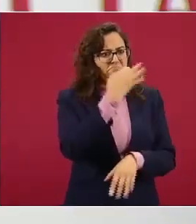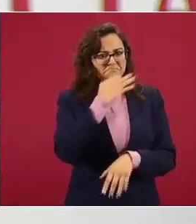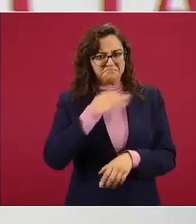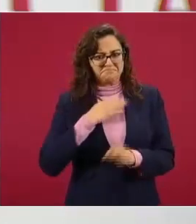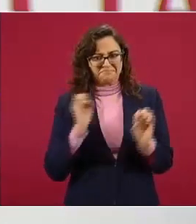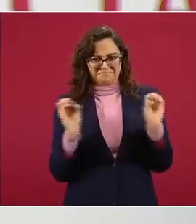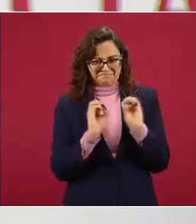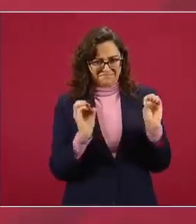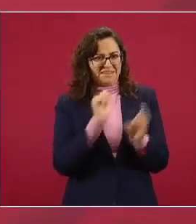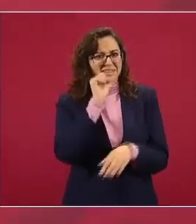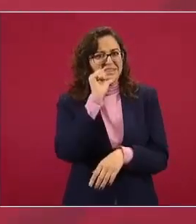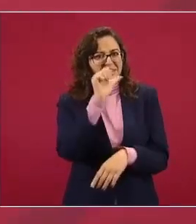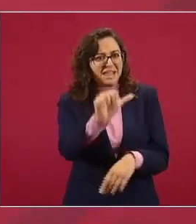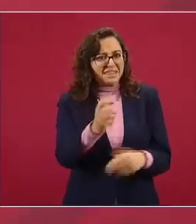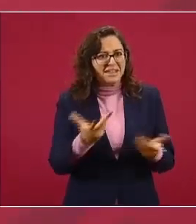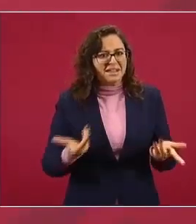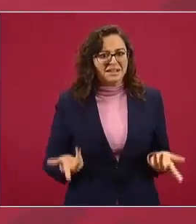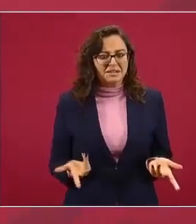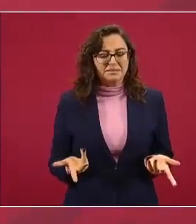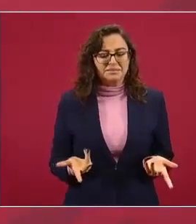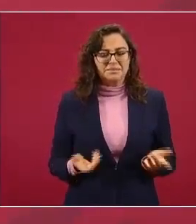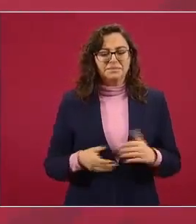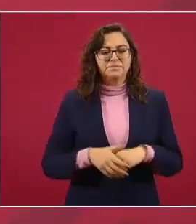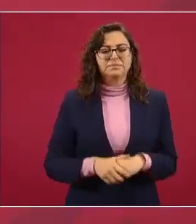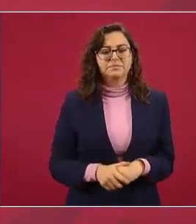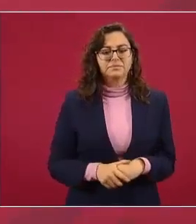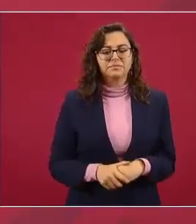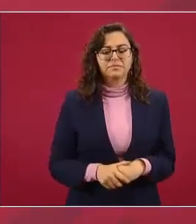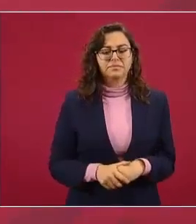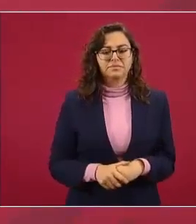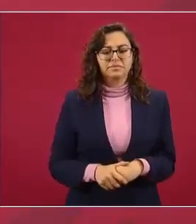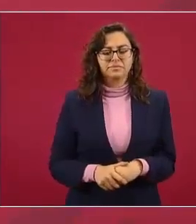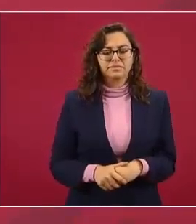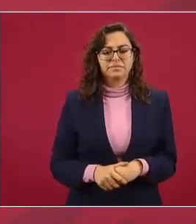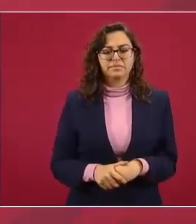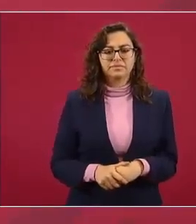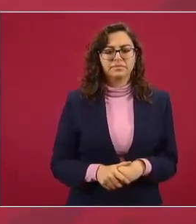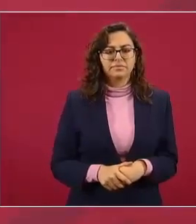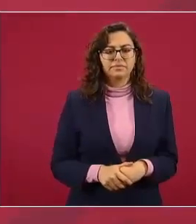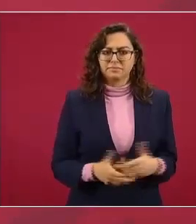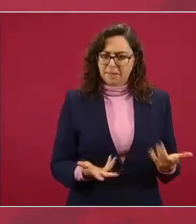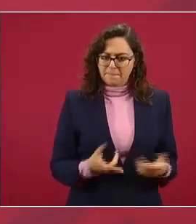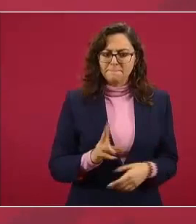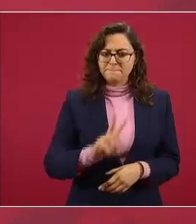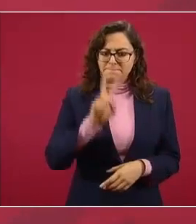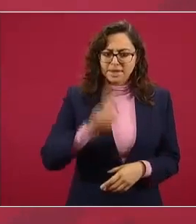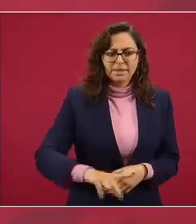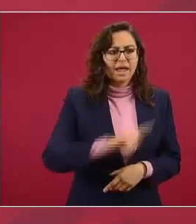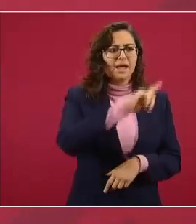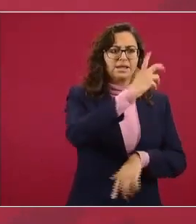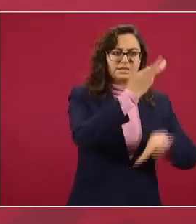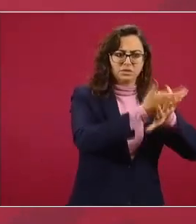Habida cuenta de que tenemos un frente común en contra de la delincuencia,